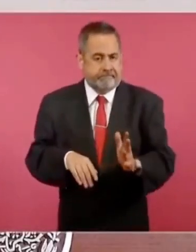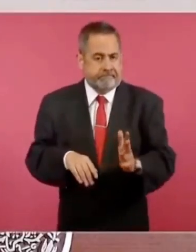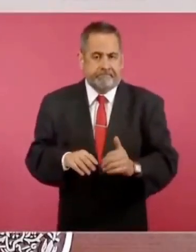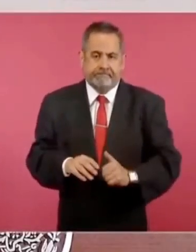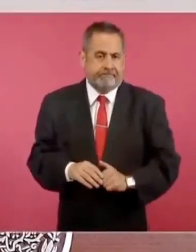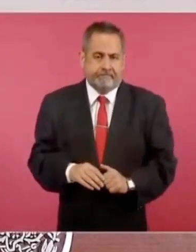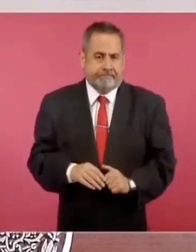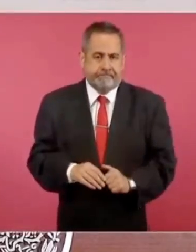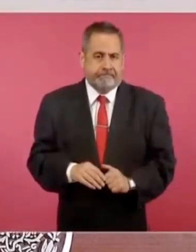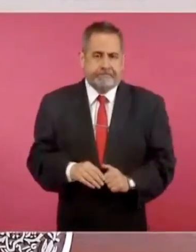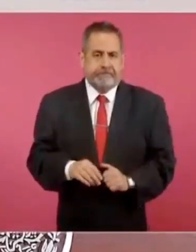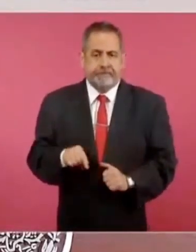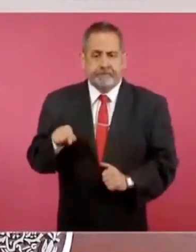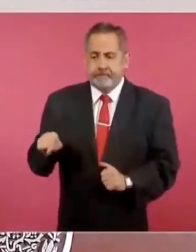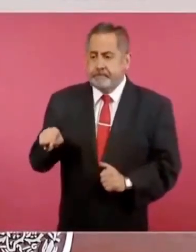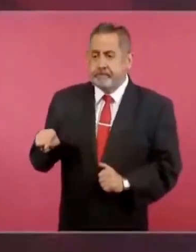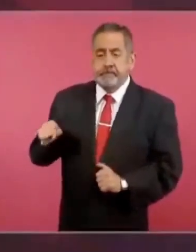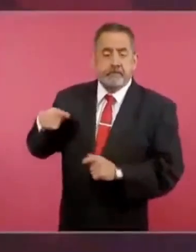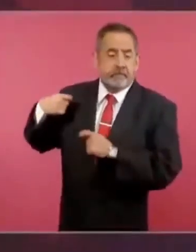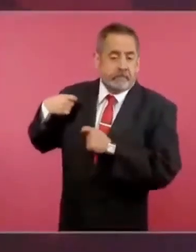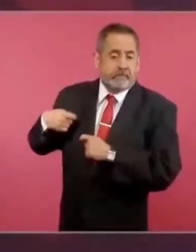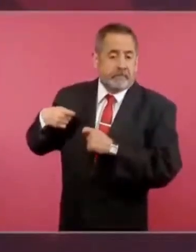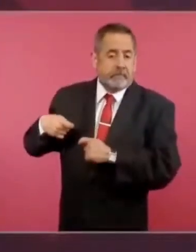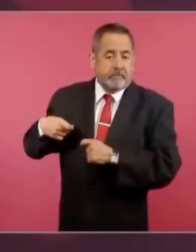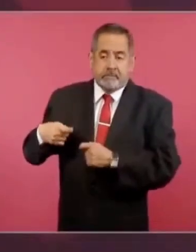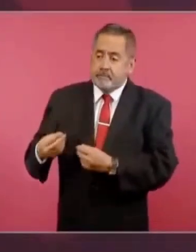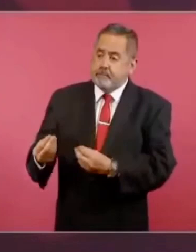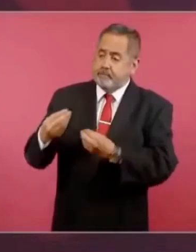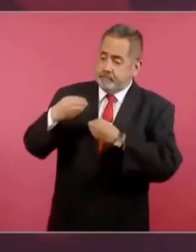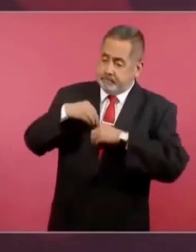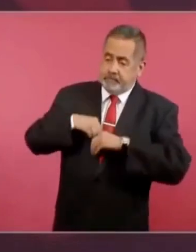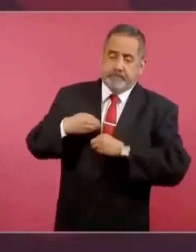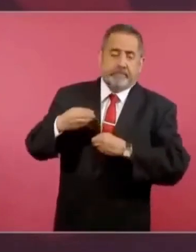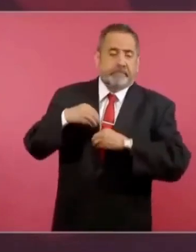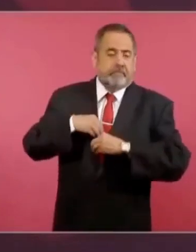nos han aportado tanto,